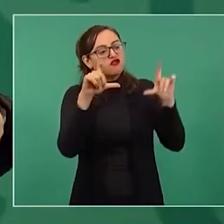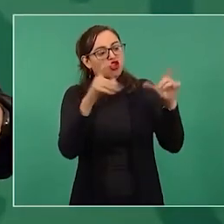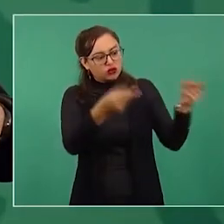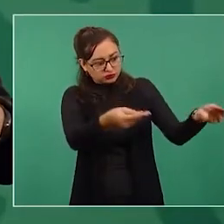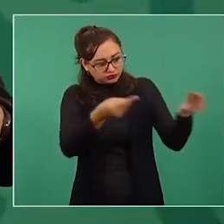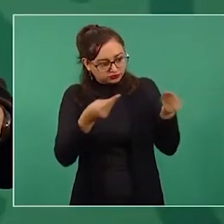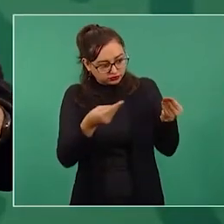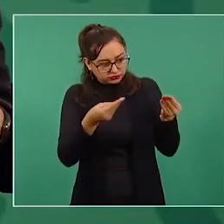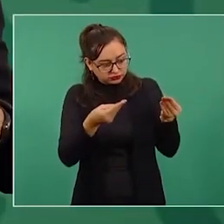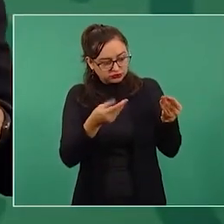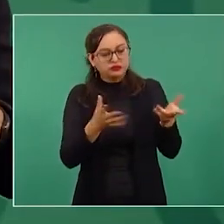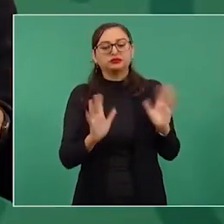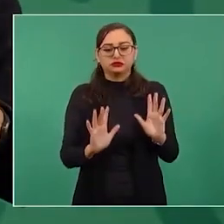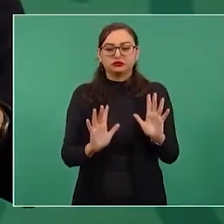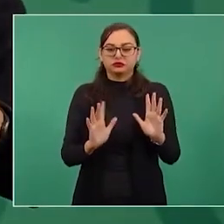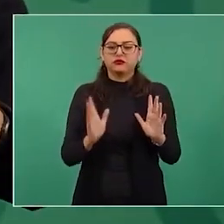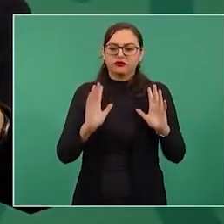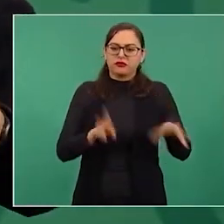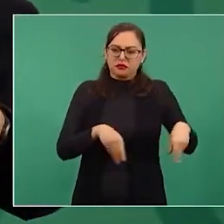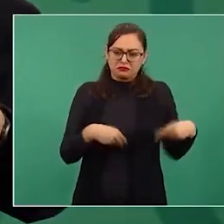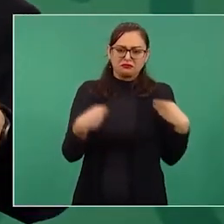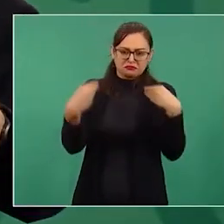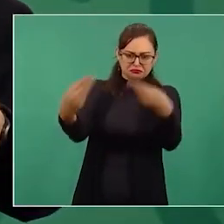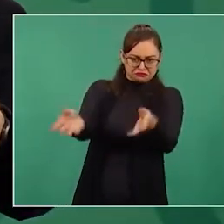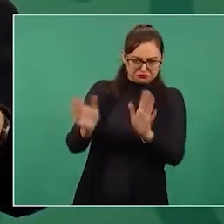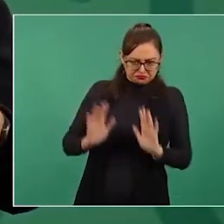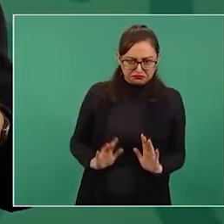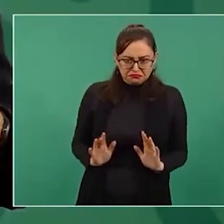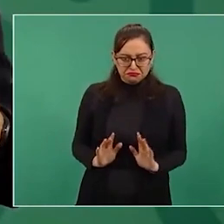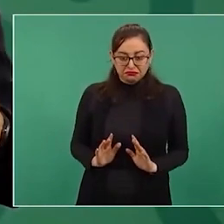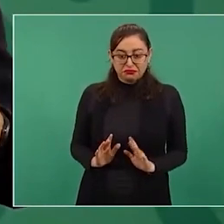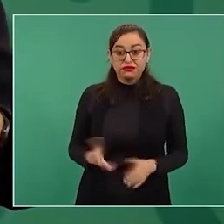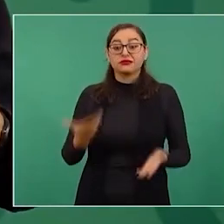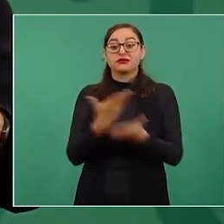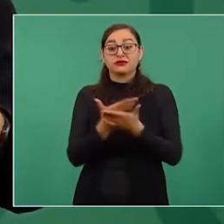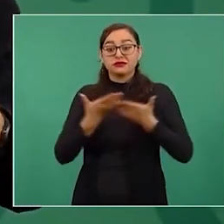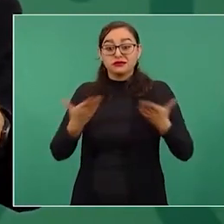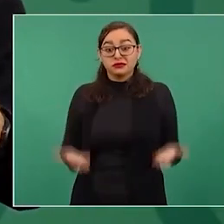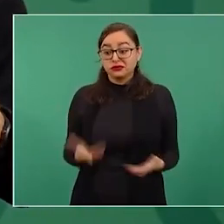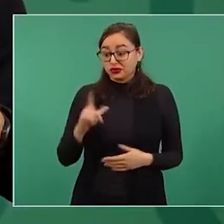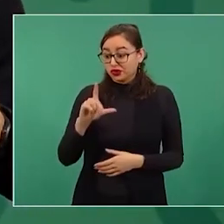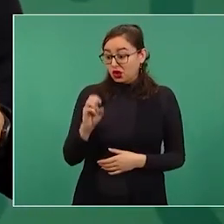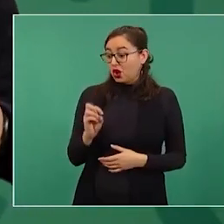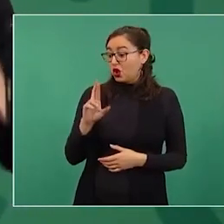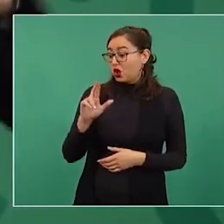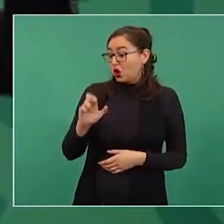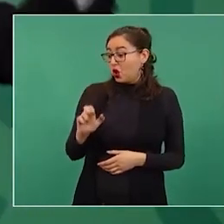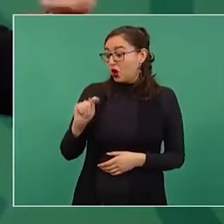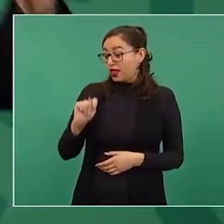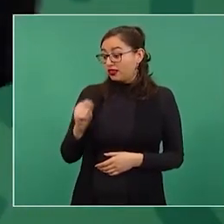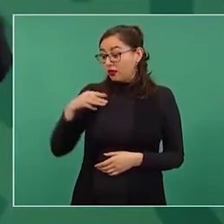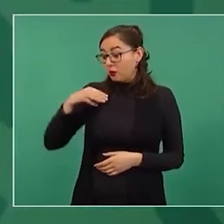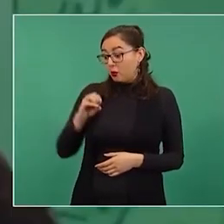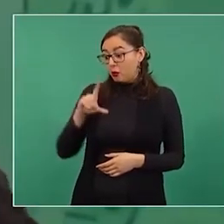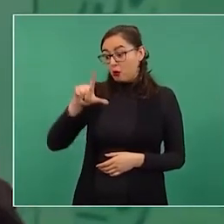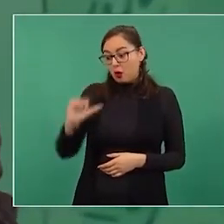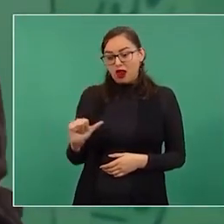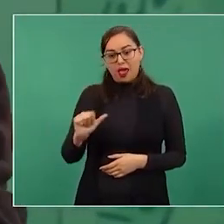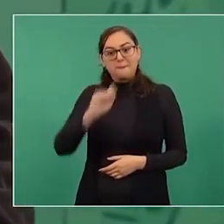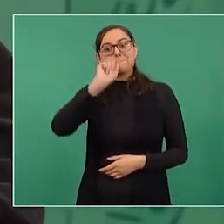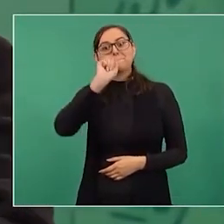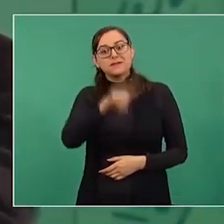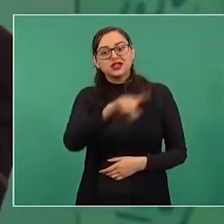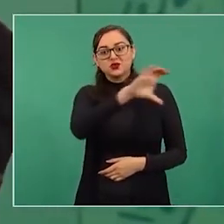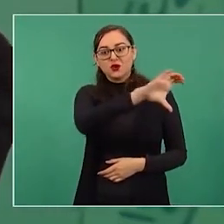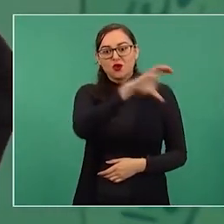un periodista corrupto, Loret de Mola, da a conocer las tomas